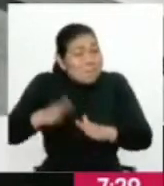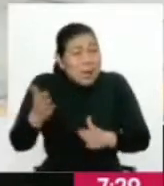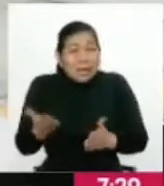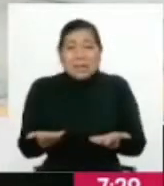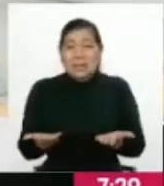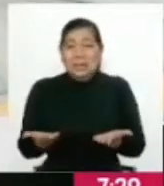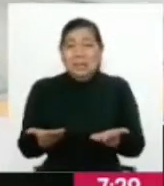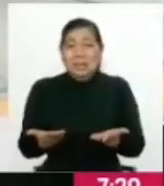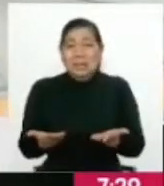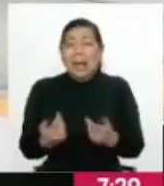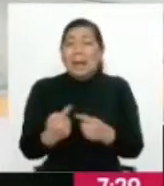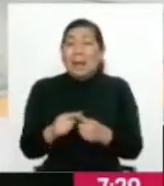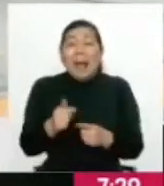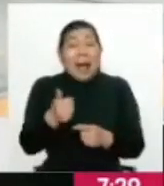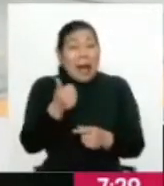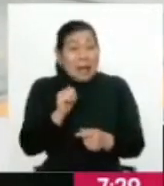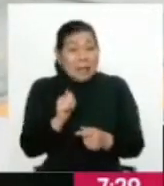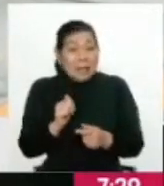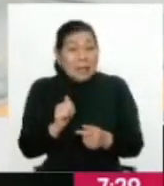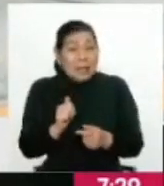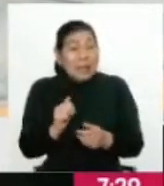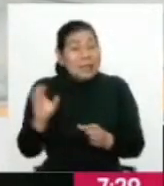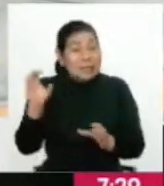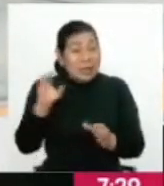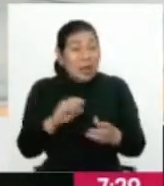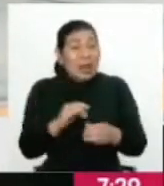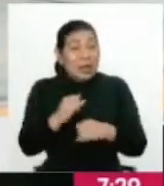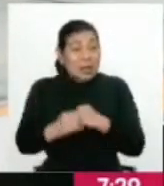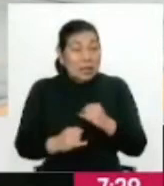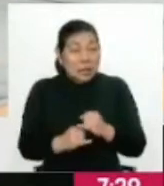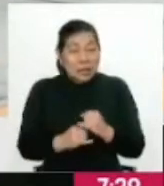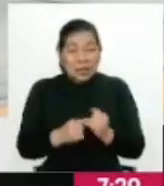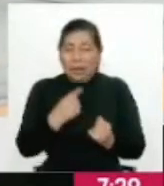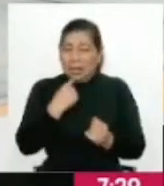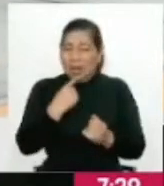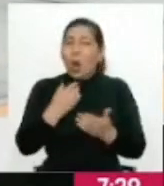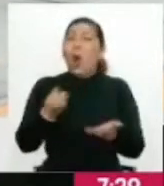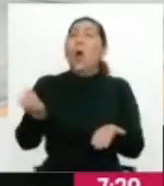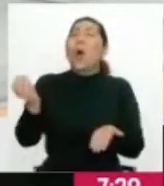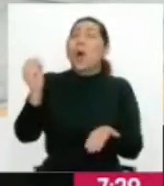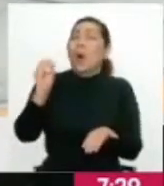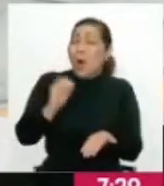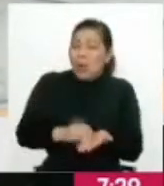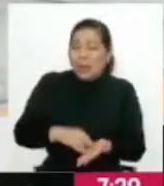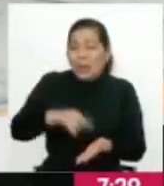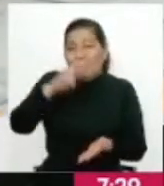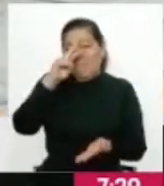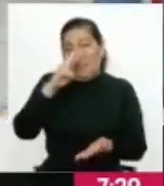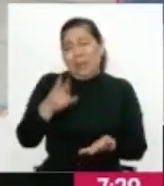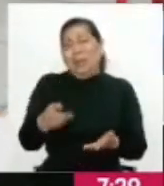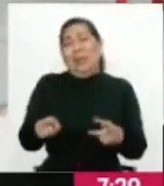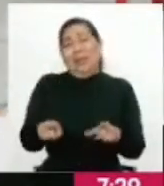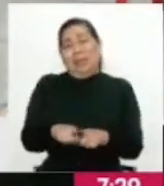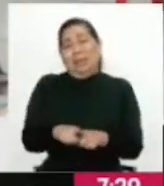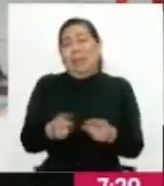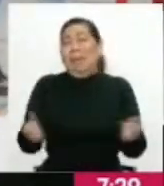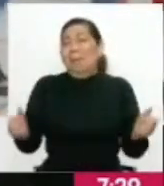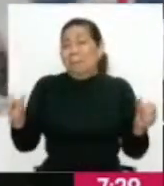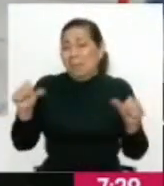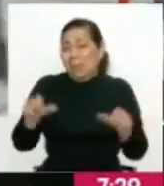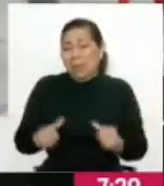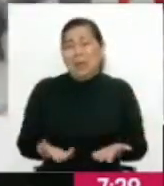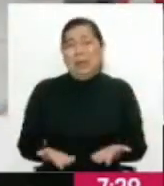fracaso educativo. Ayer, la comunidad científica internacional llamaba la atención a eso. Otra vez, Perú, también por el fracaso